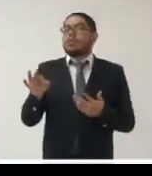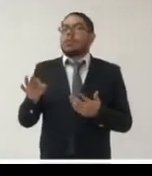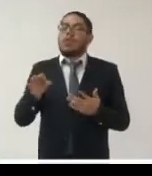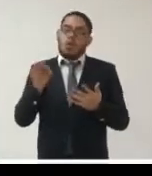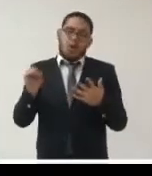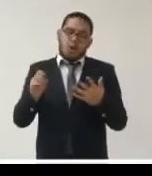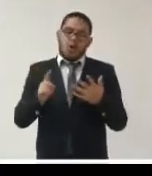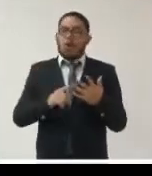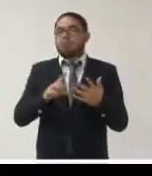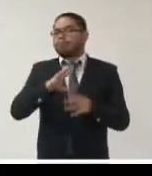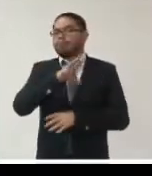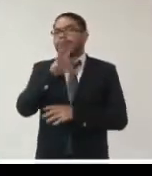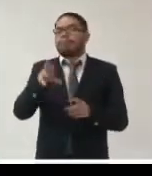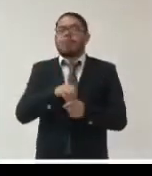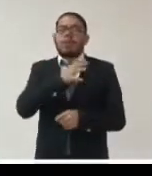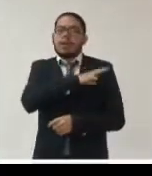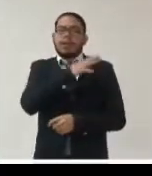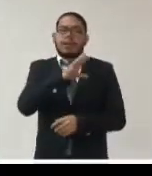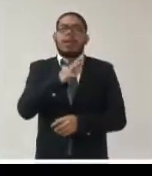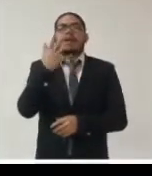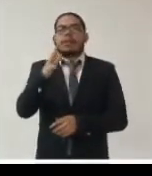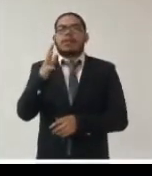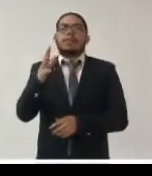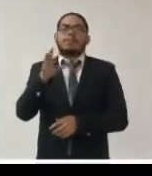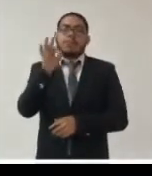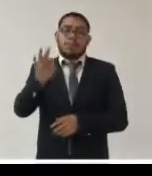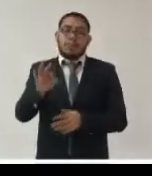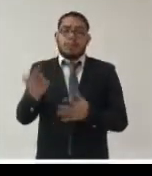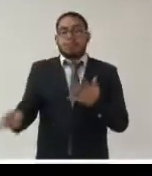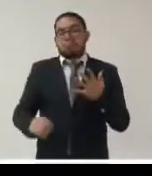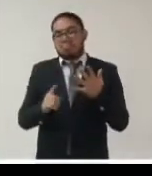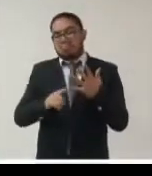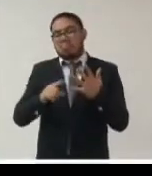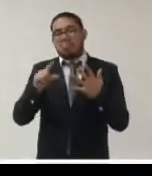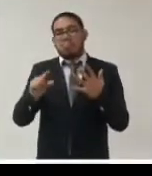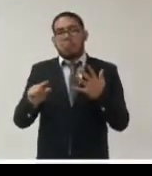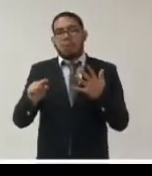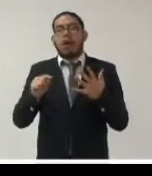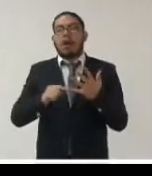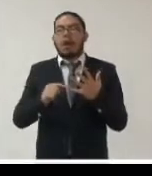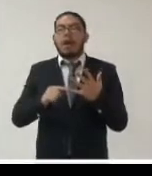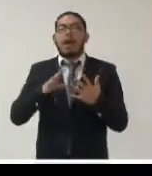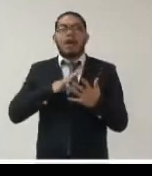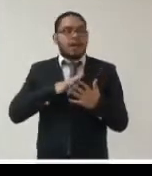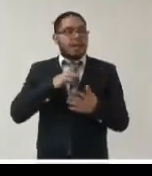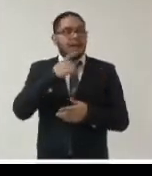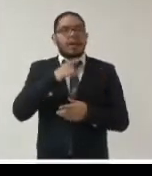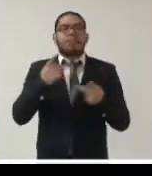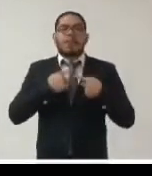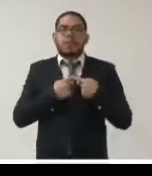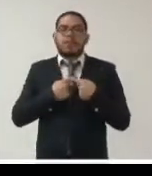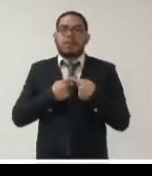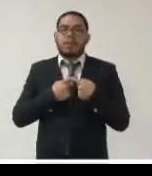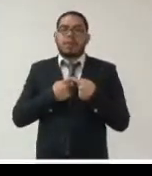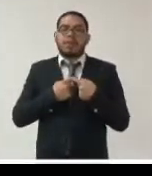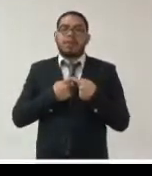generales de COVID con un 10% y en menor medida los casos registrados por COVID el 27%